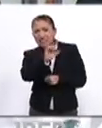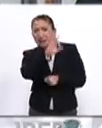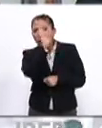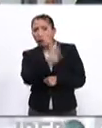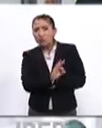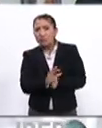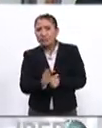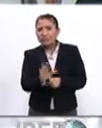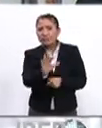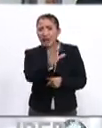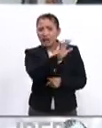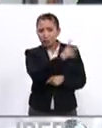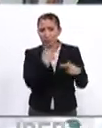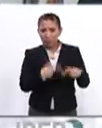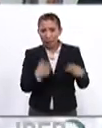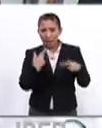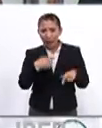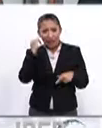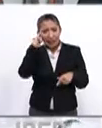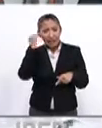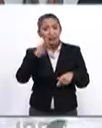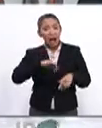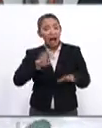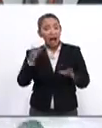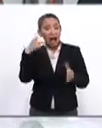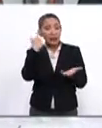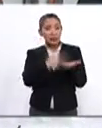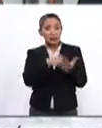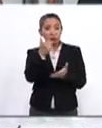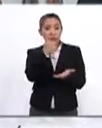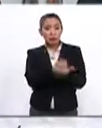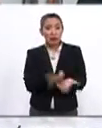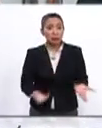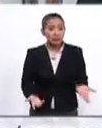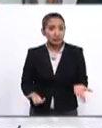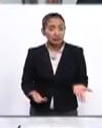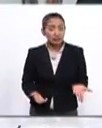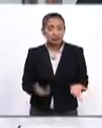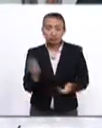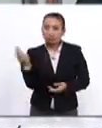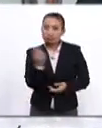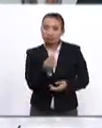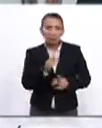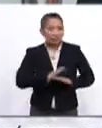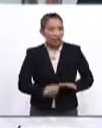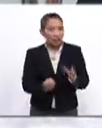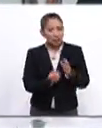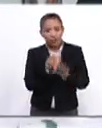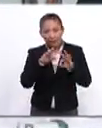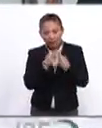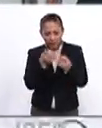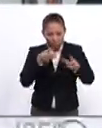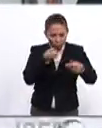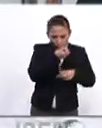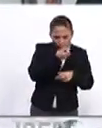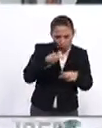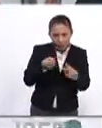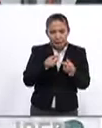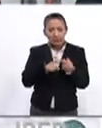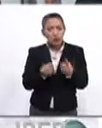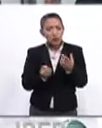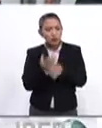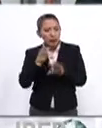60% de la población indígena es urbana esto requiere nuevas formas de organización